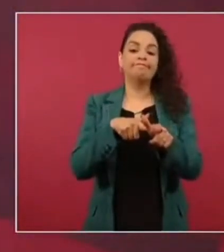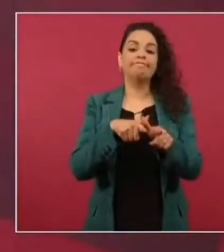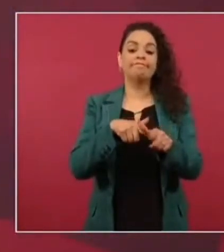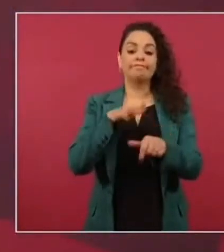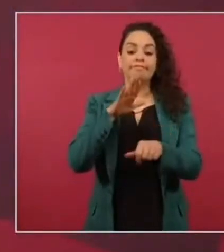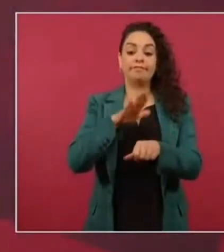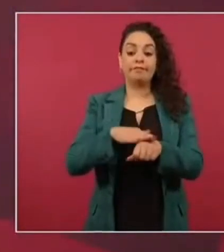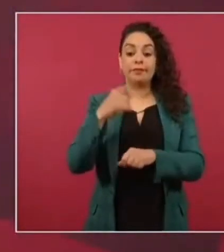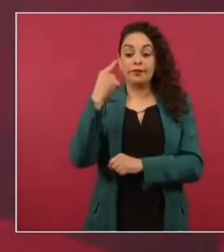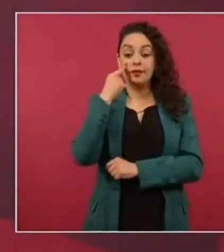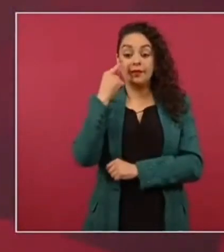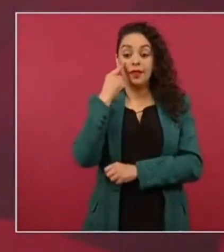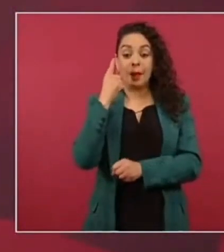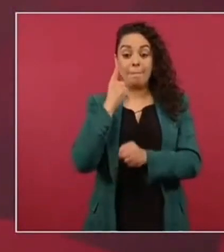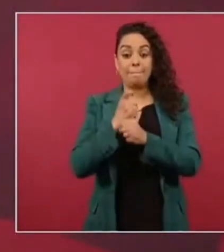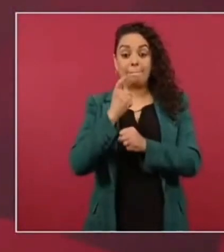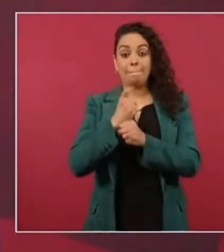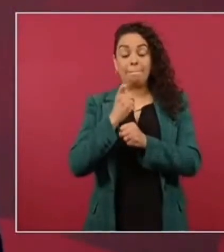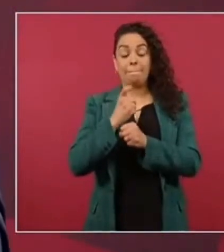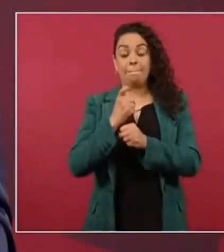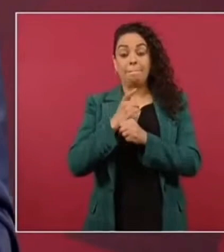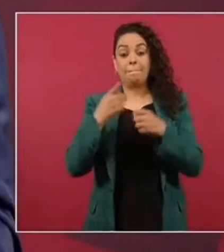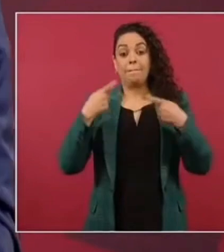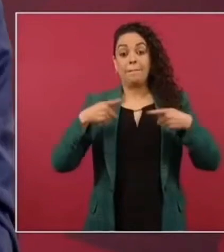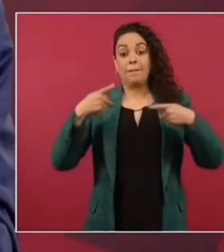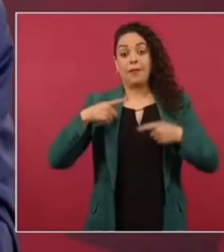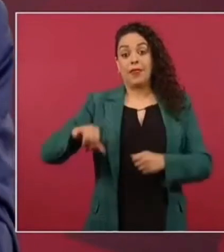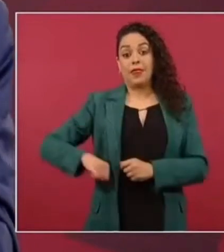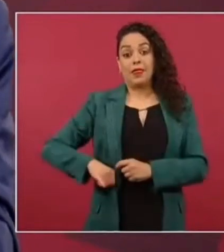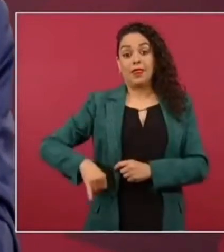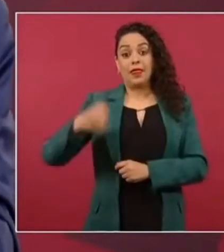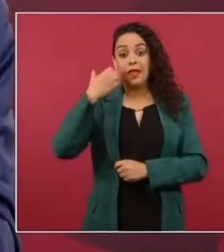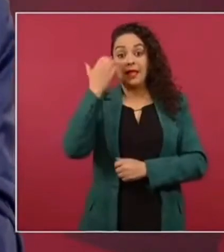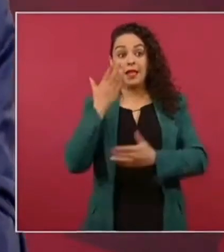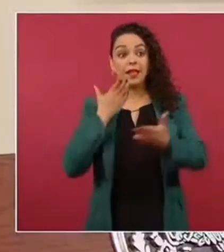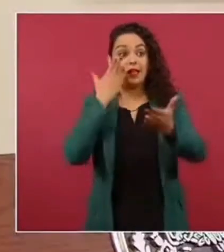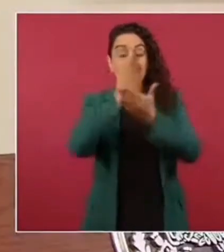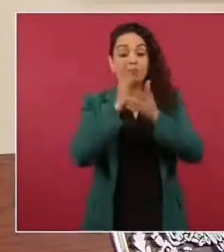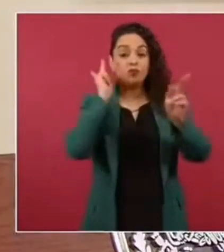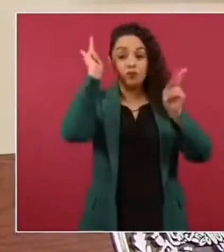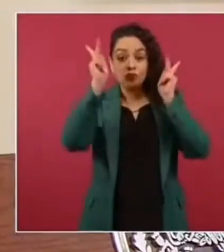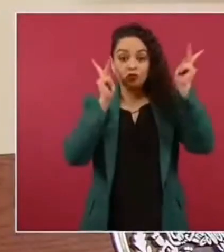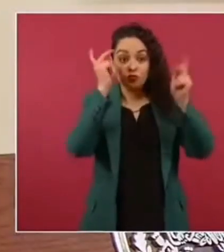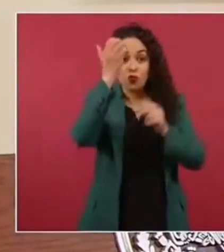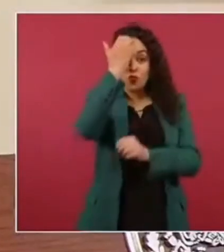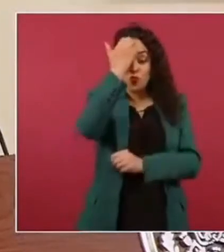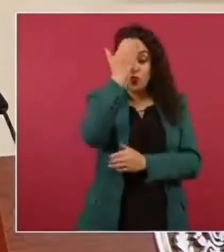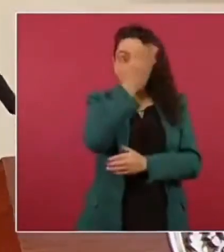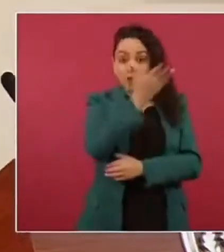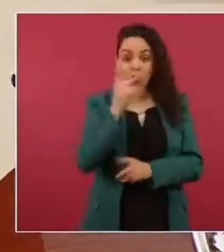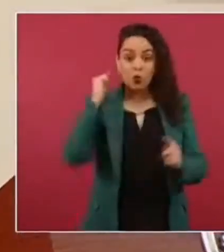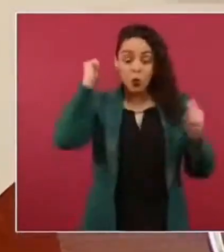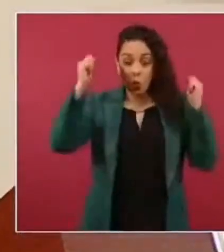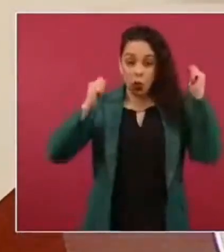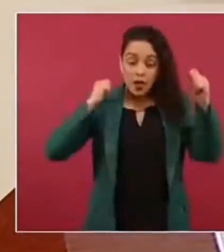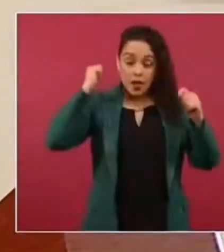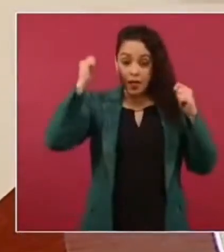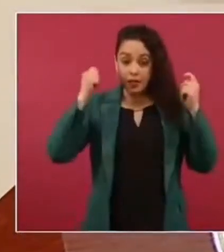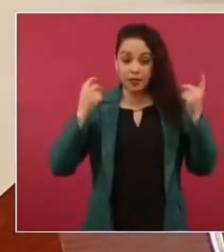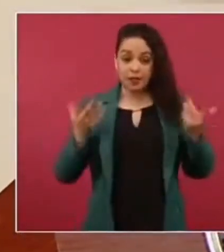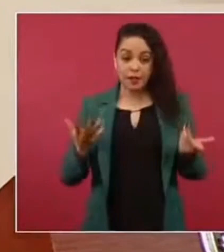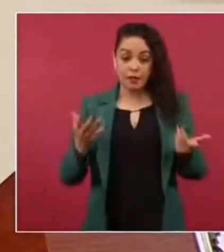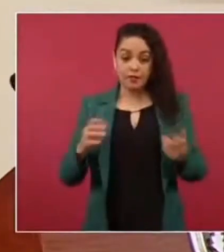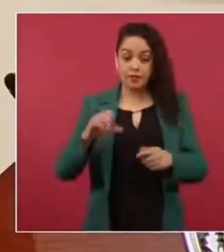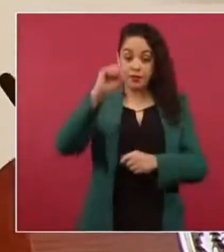en afluencia turística, en crecimiento económico. Lo del sureste